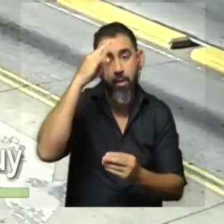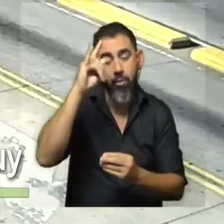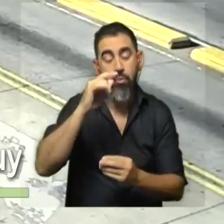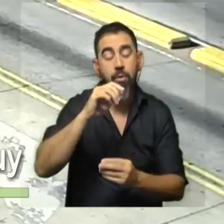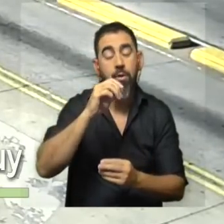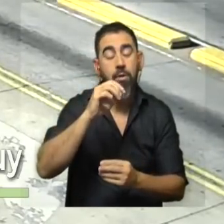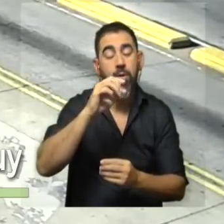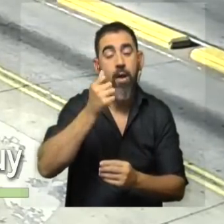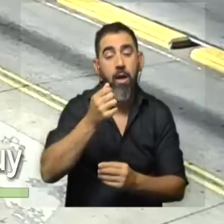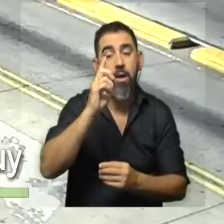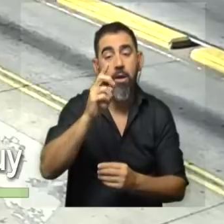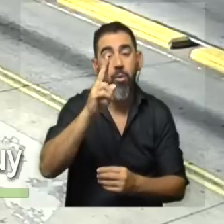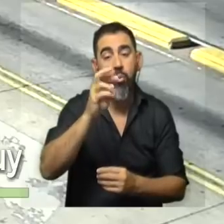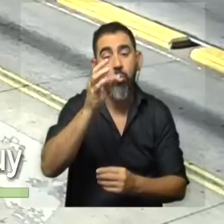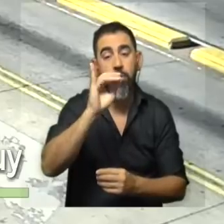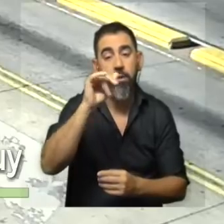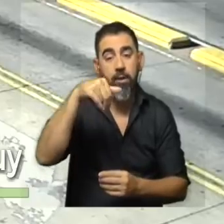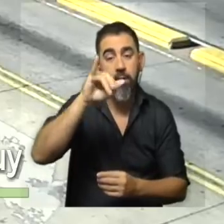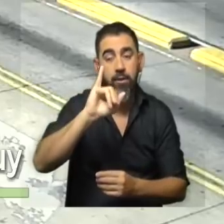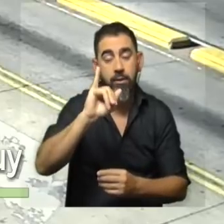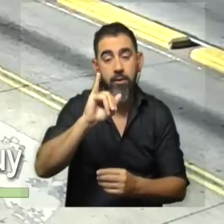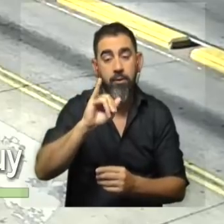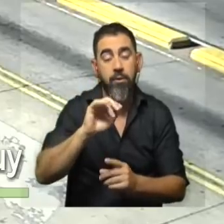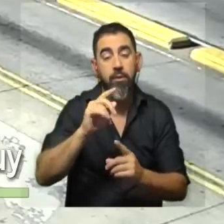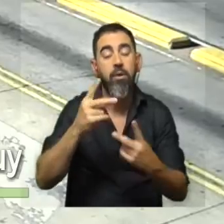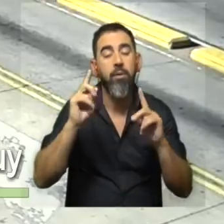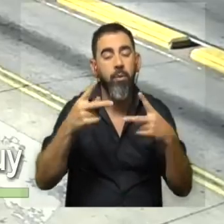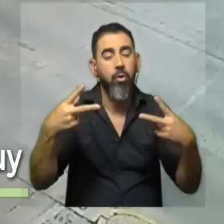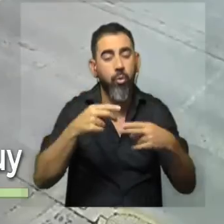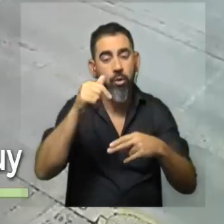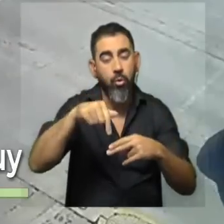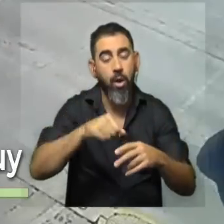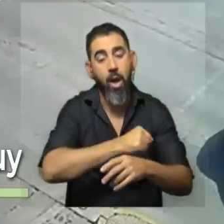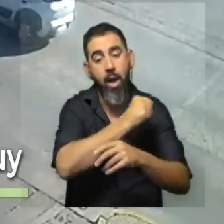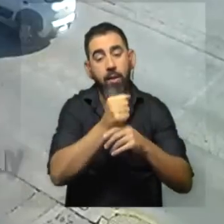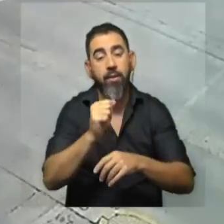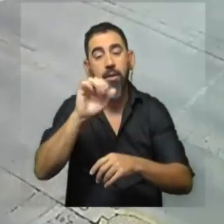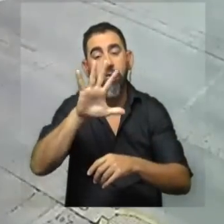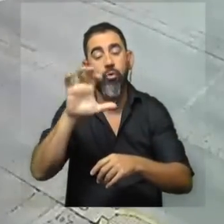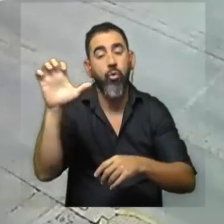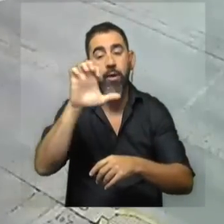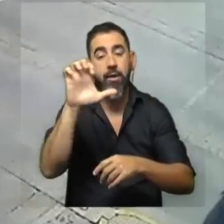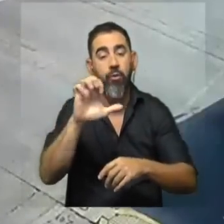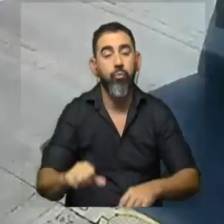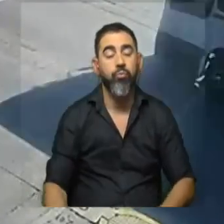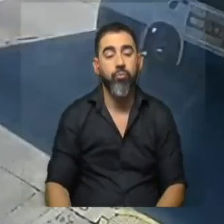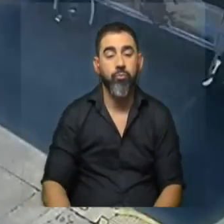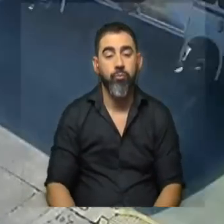Agustini entre Buggental y León Rivero. Esto también por un evento y estará cortado desde hoy hasta el 5 de enero.